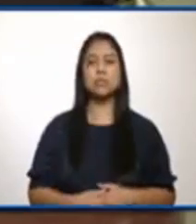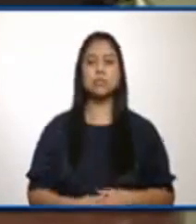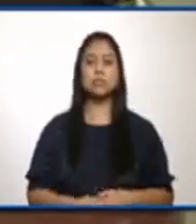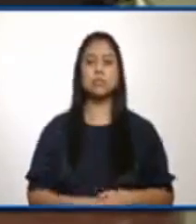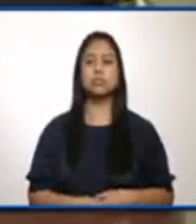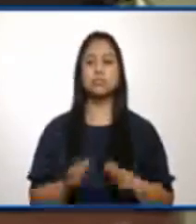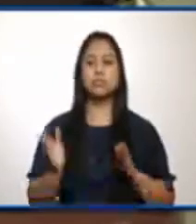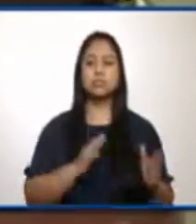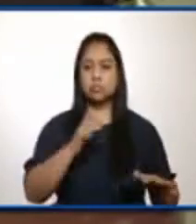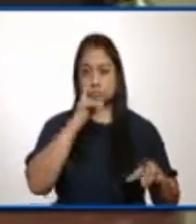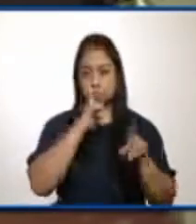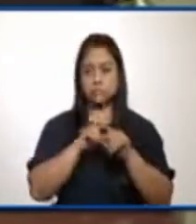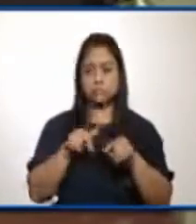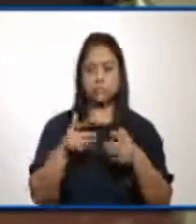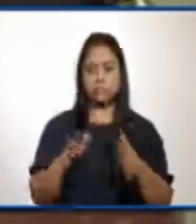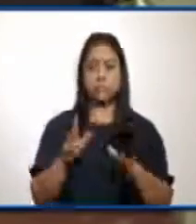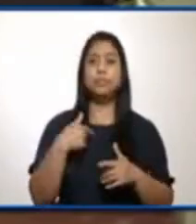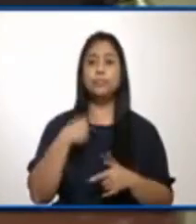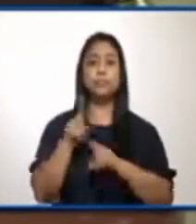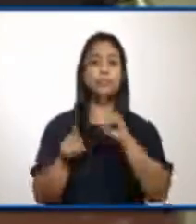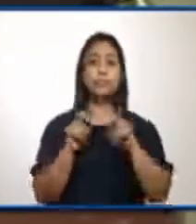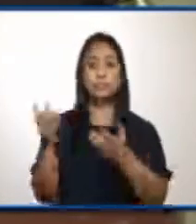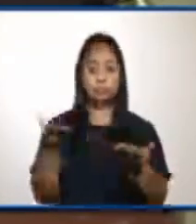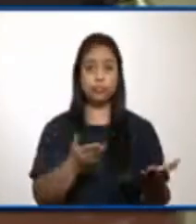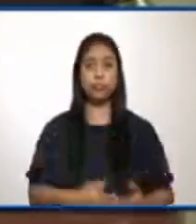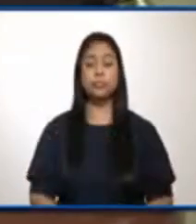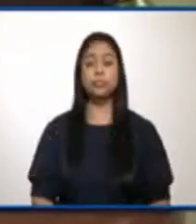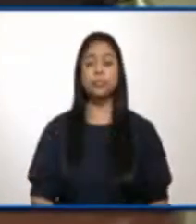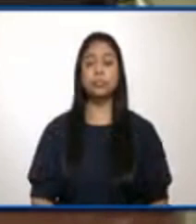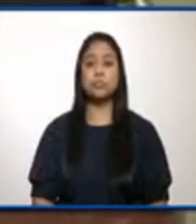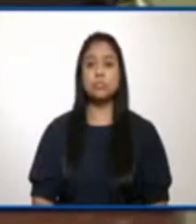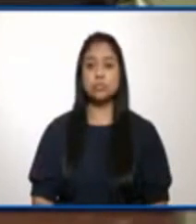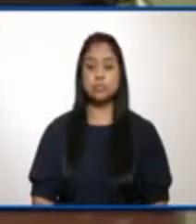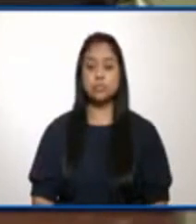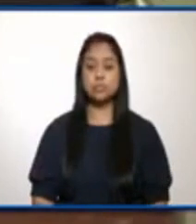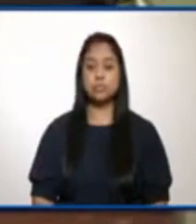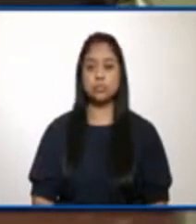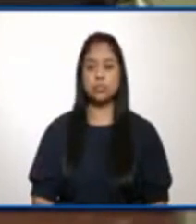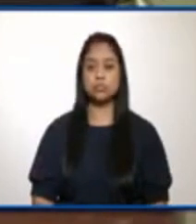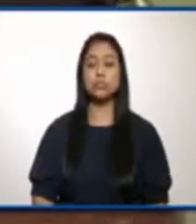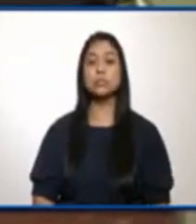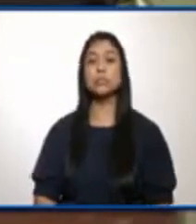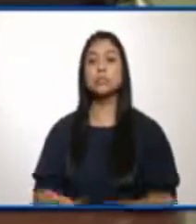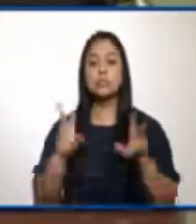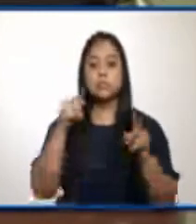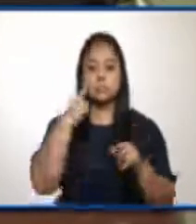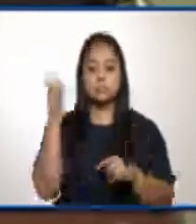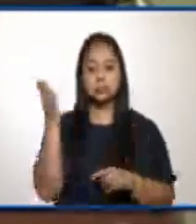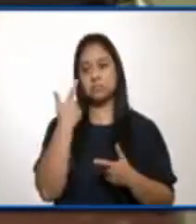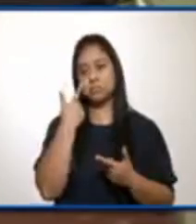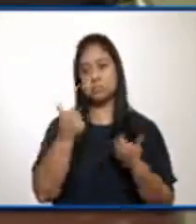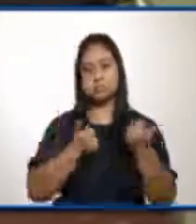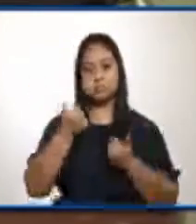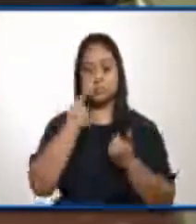Me quedo aquí para las preguntas que ustedes puedan tener en relación a la presentación o a otras.